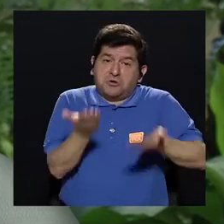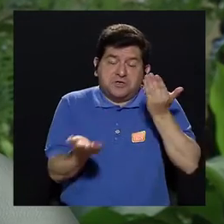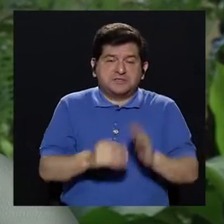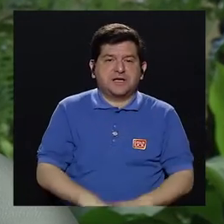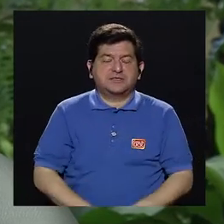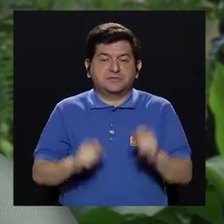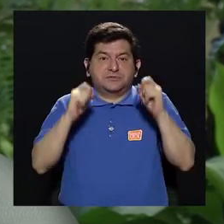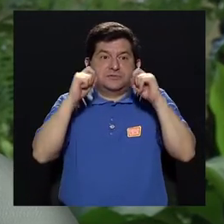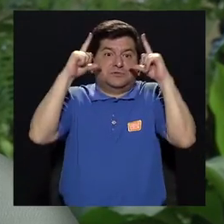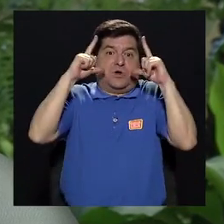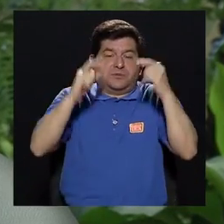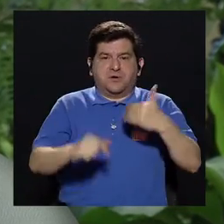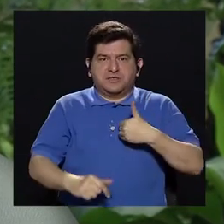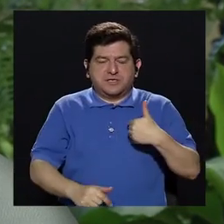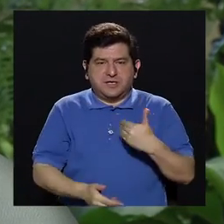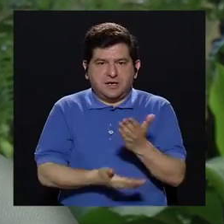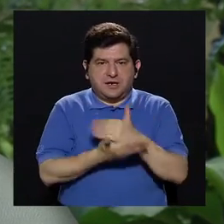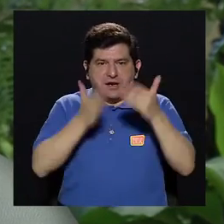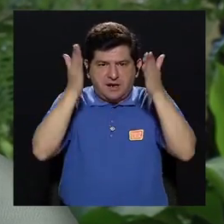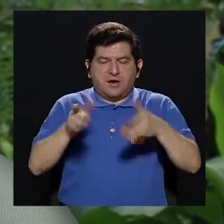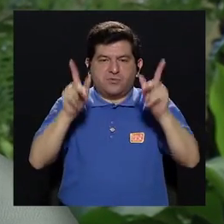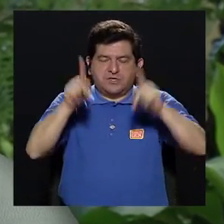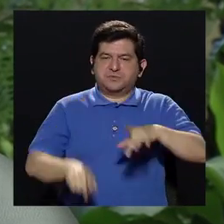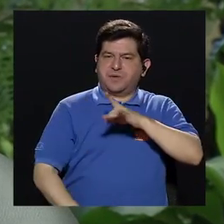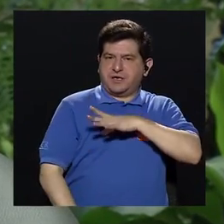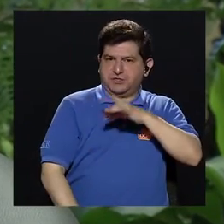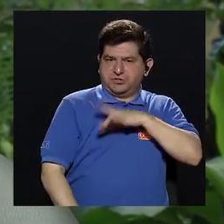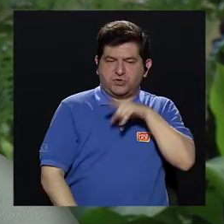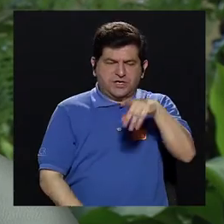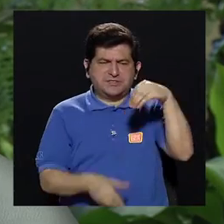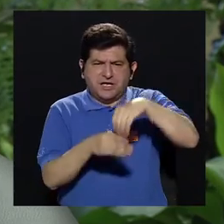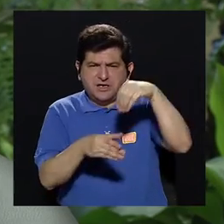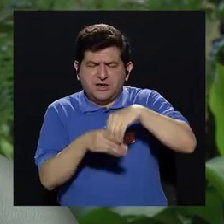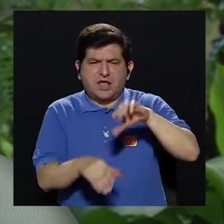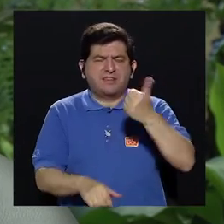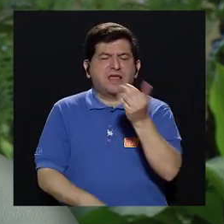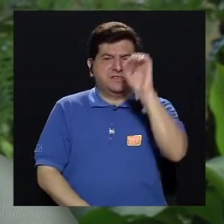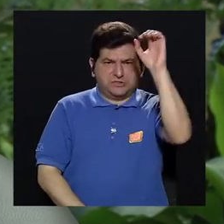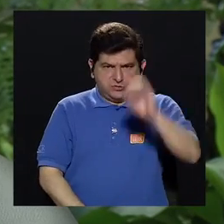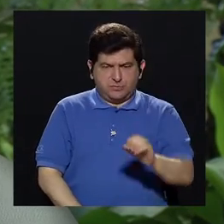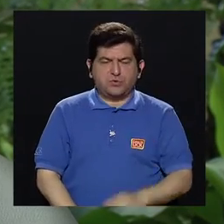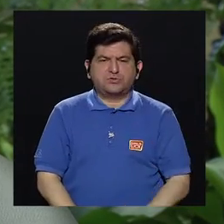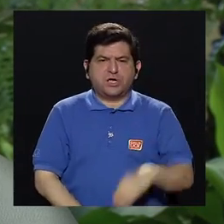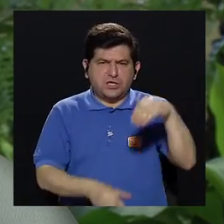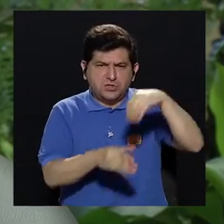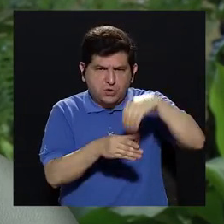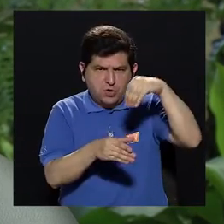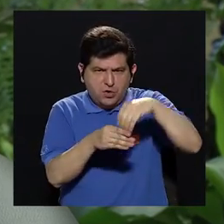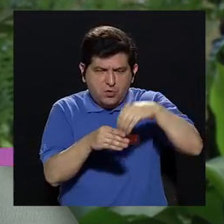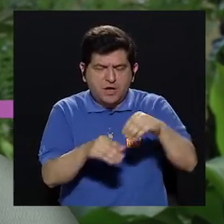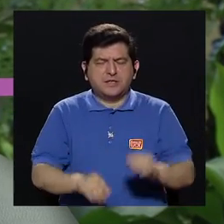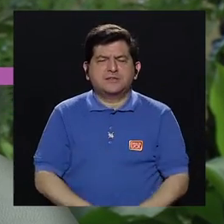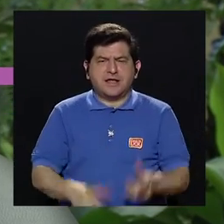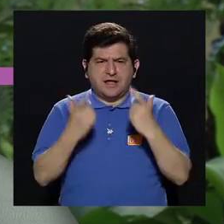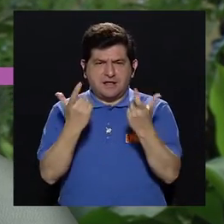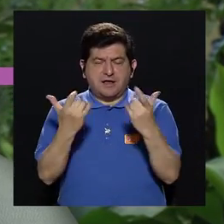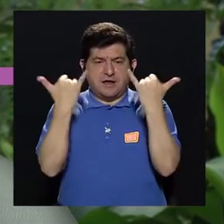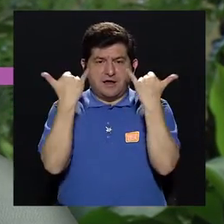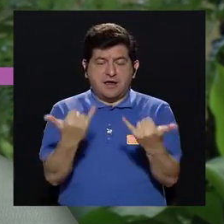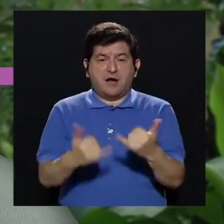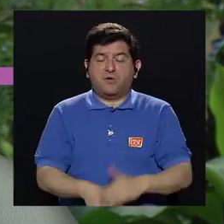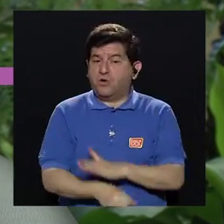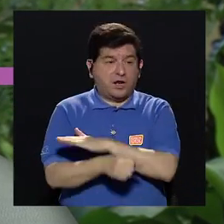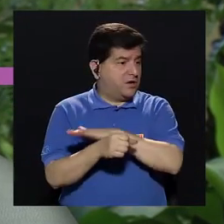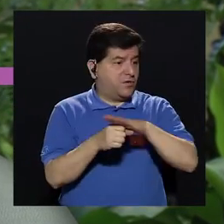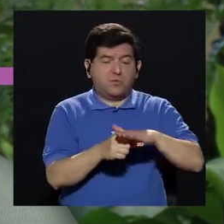es por ejemplo la sorpresa que se llevaron algunos chilenos que ellos aportaban 10% a una cuenta de capitalización y ahora